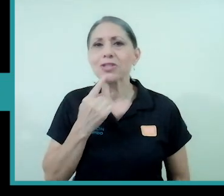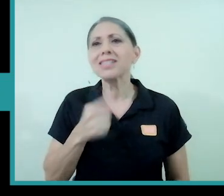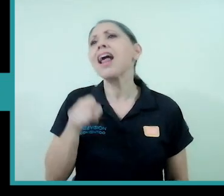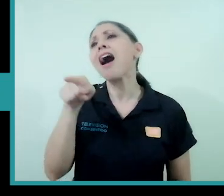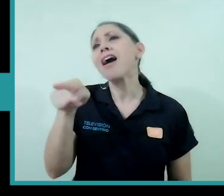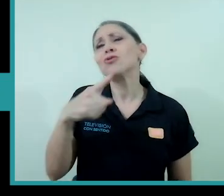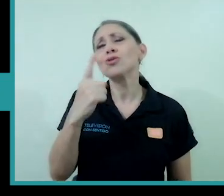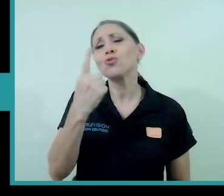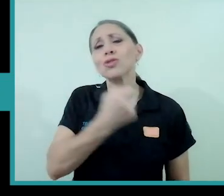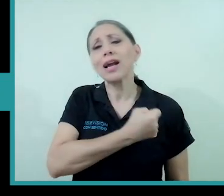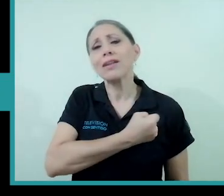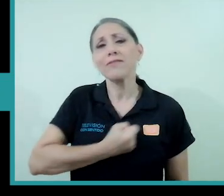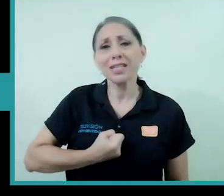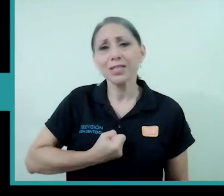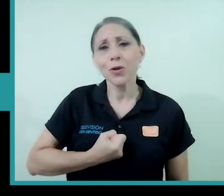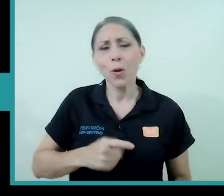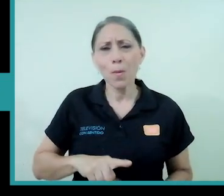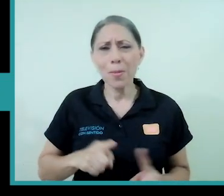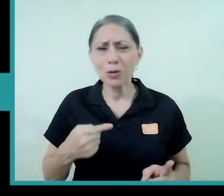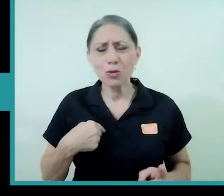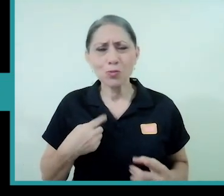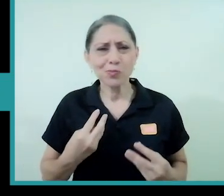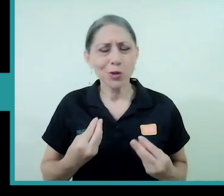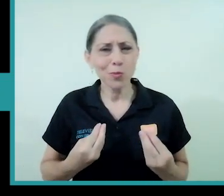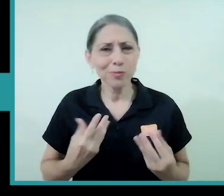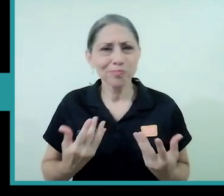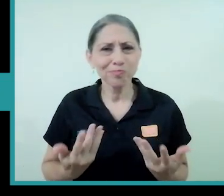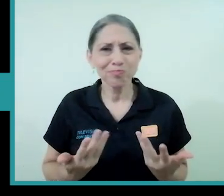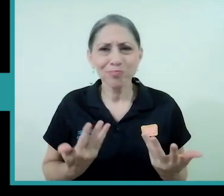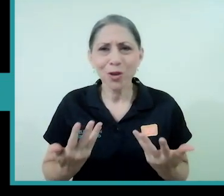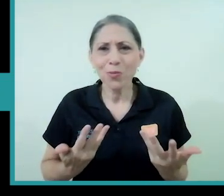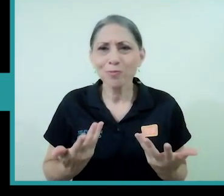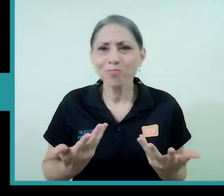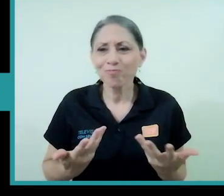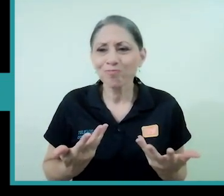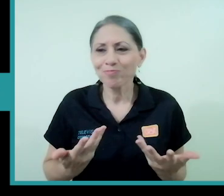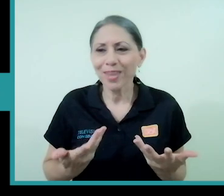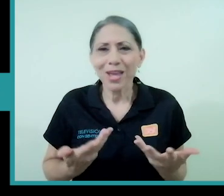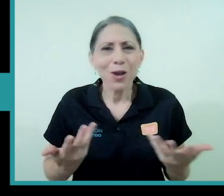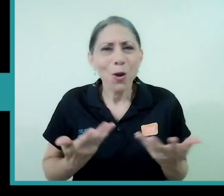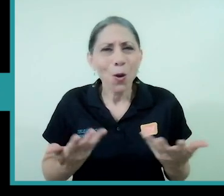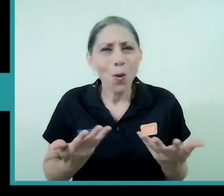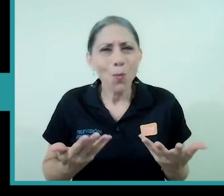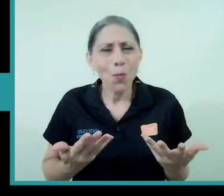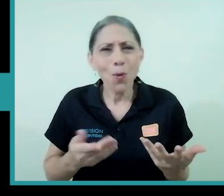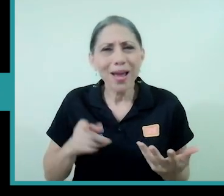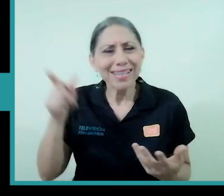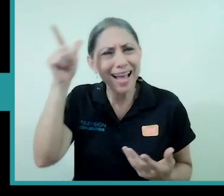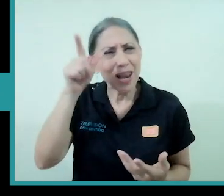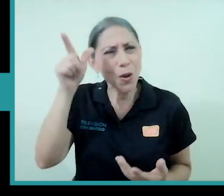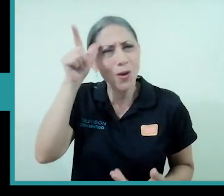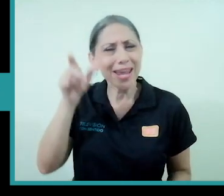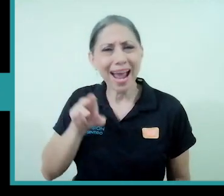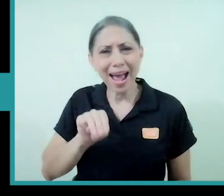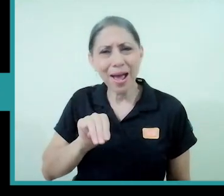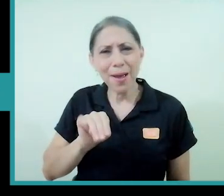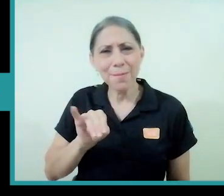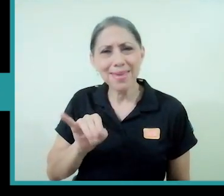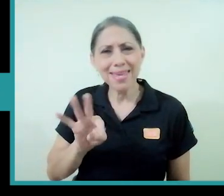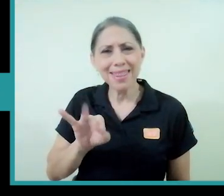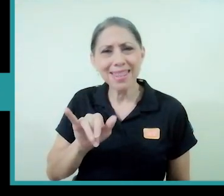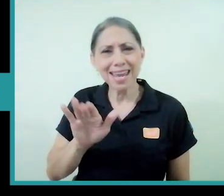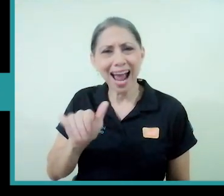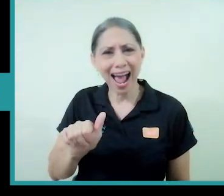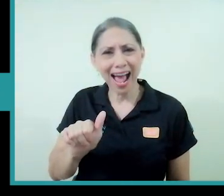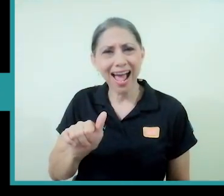sacrificio pero me sigue quedando como esa esa como esa como esa lógica mítica detrás de ese sacrificio